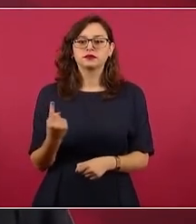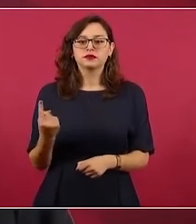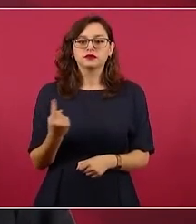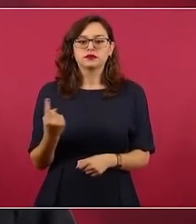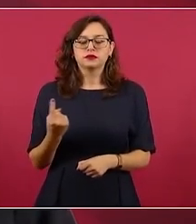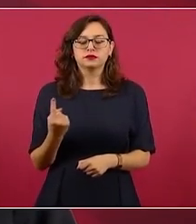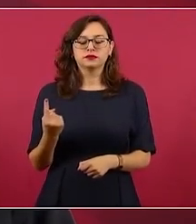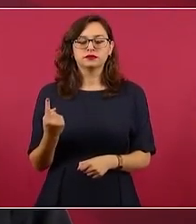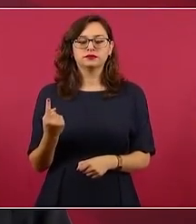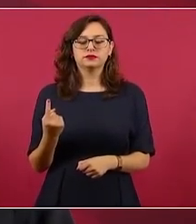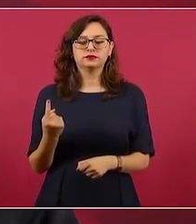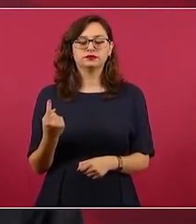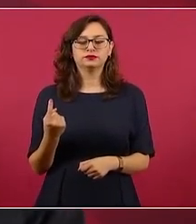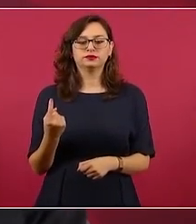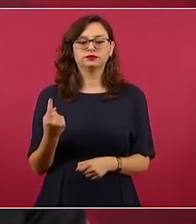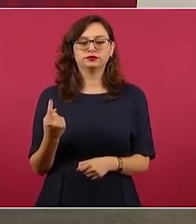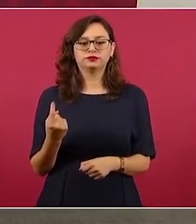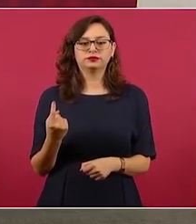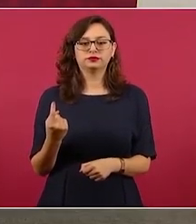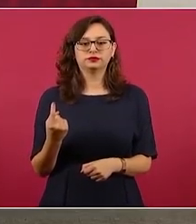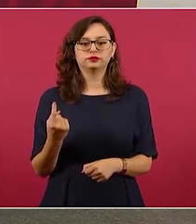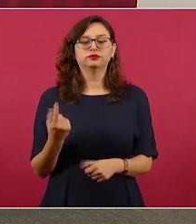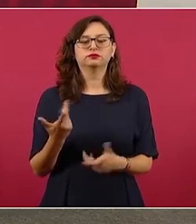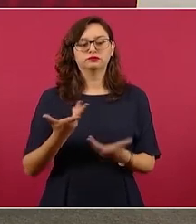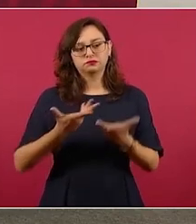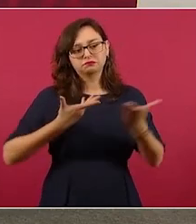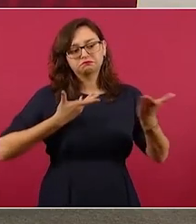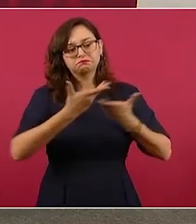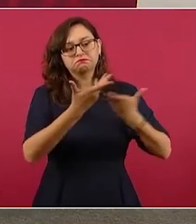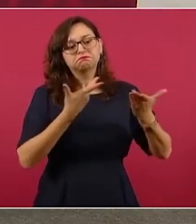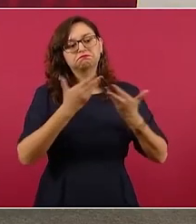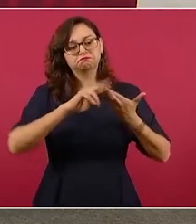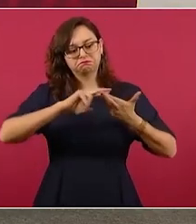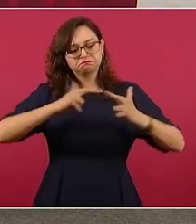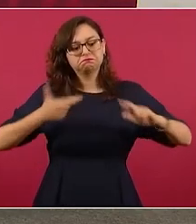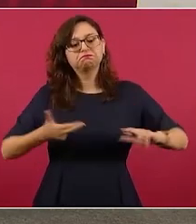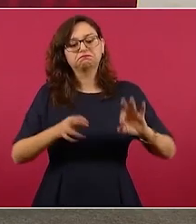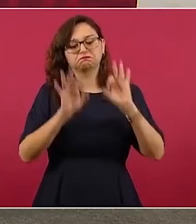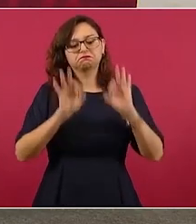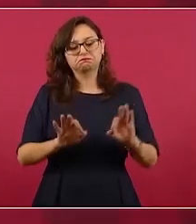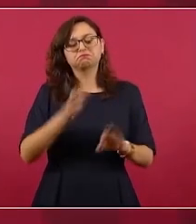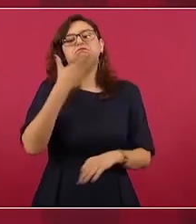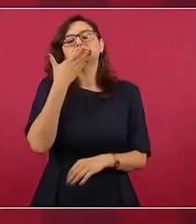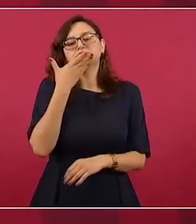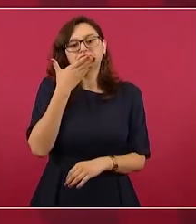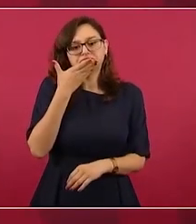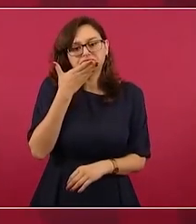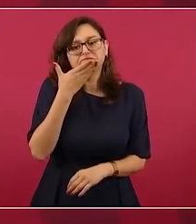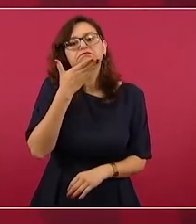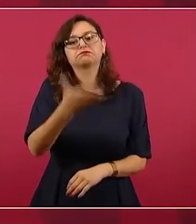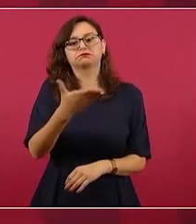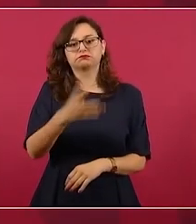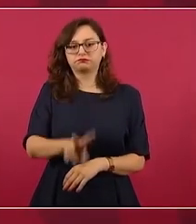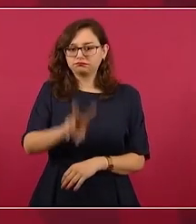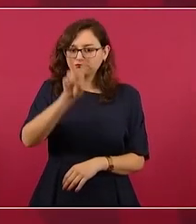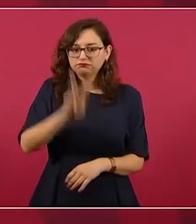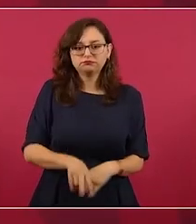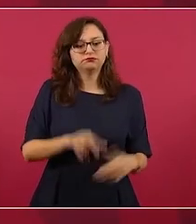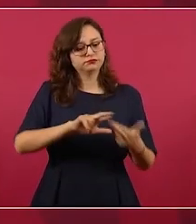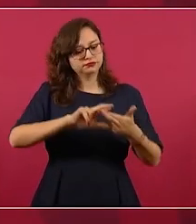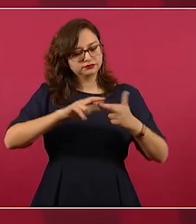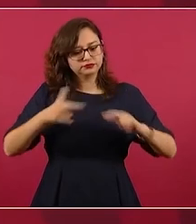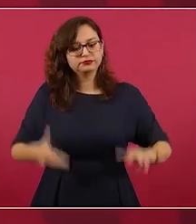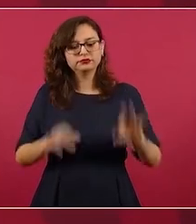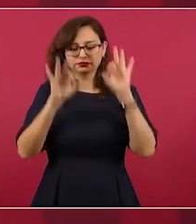hay muy buena relación con el presidente Biden muy buena relación